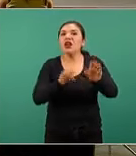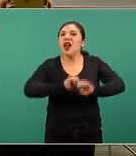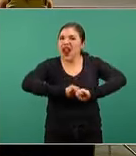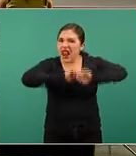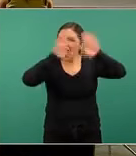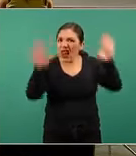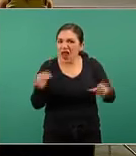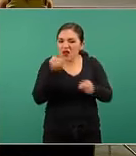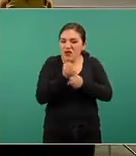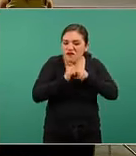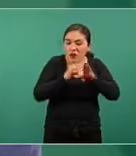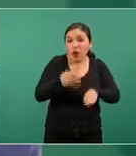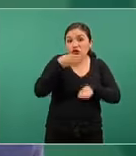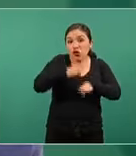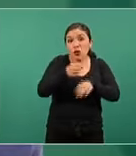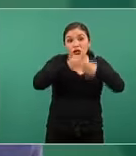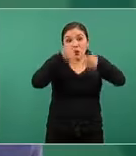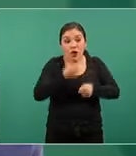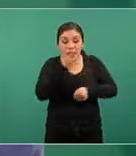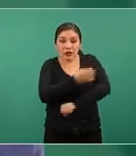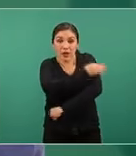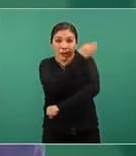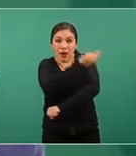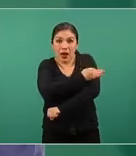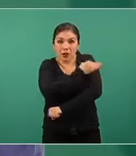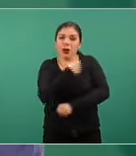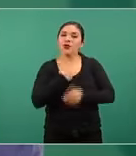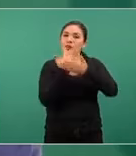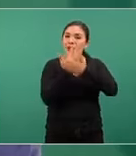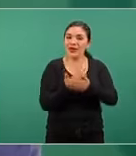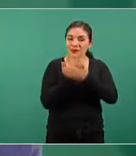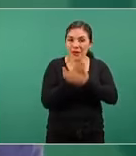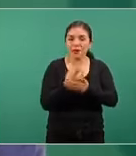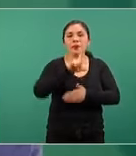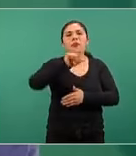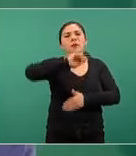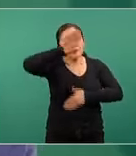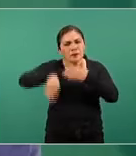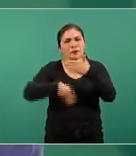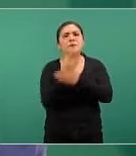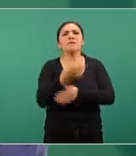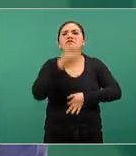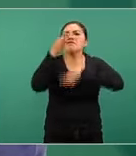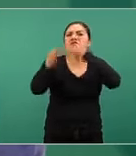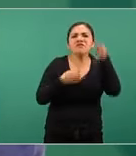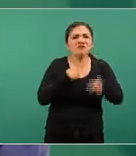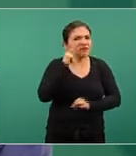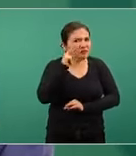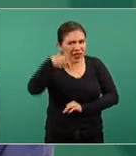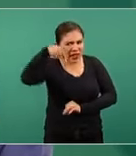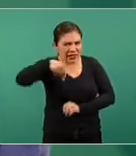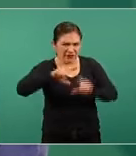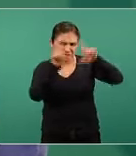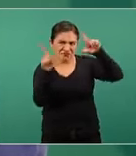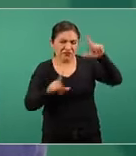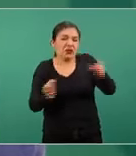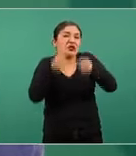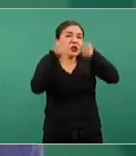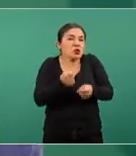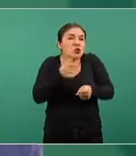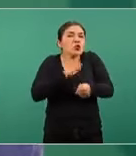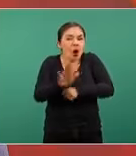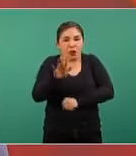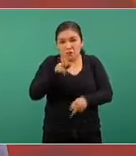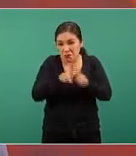sobre la seguridad de esta vacuna en ese aspecto al día siguiente varios medios de circulación nacional no estoy seguro si